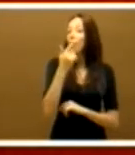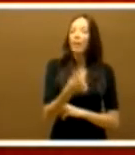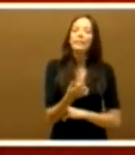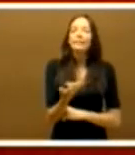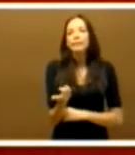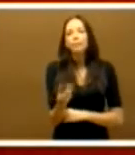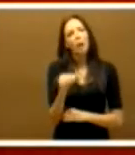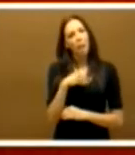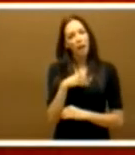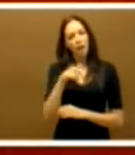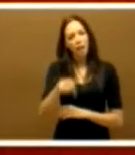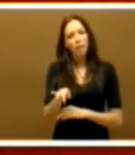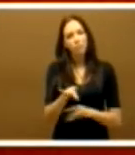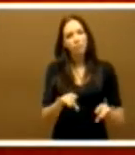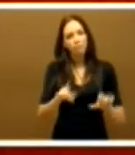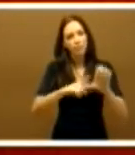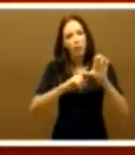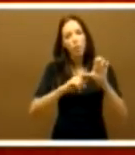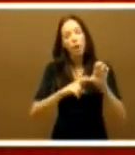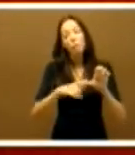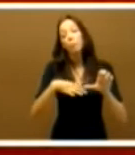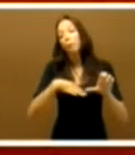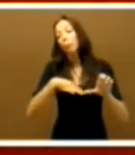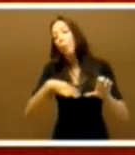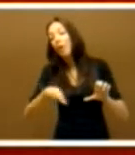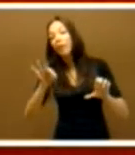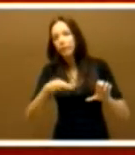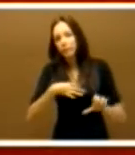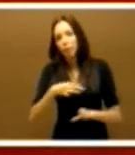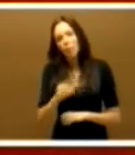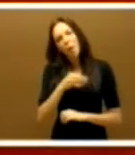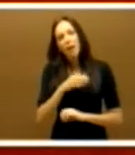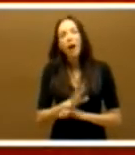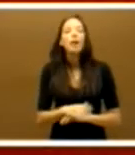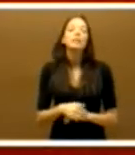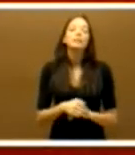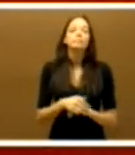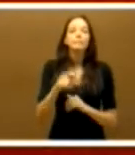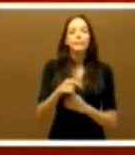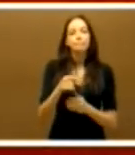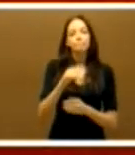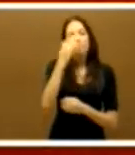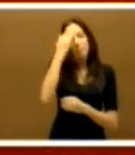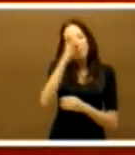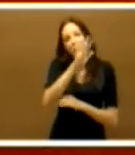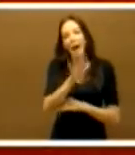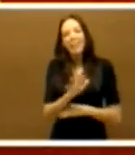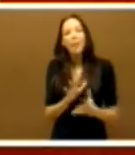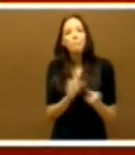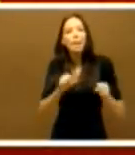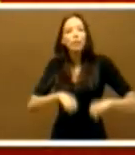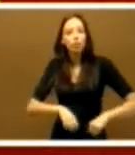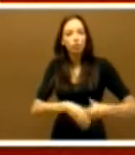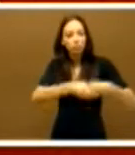triste que en Extremadura y puede ocurrir que creara cierta teoría del pacto. Un pacto que no